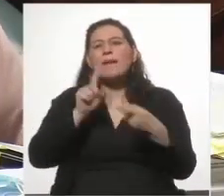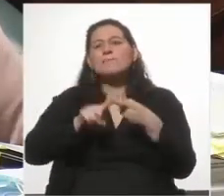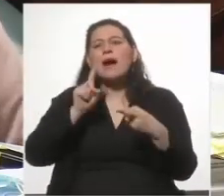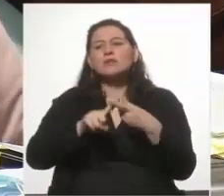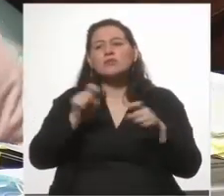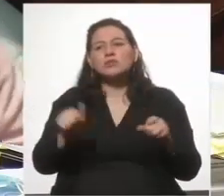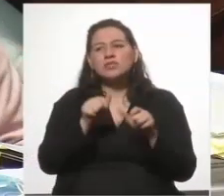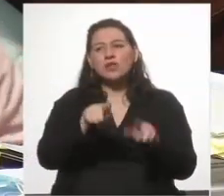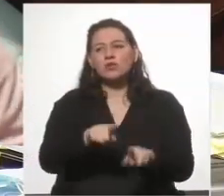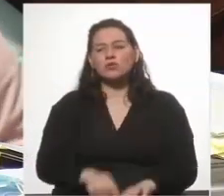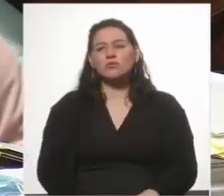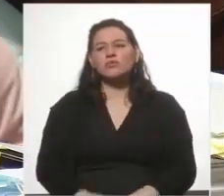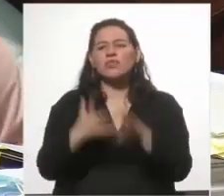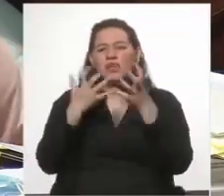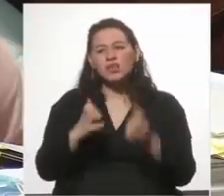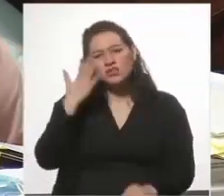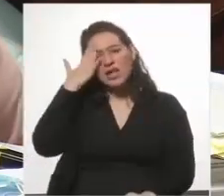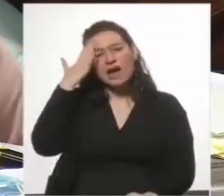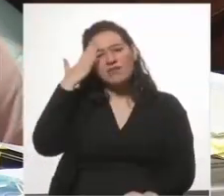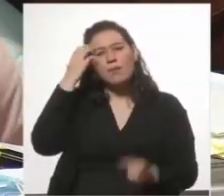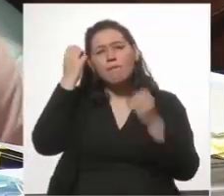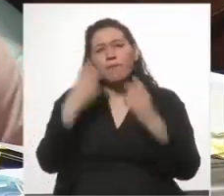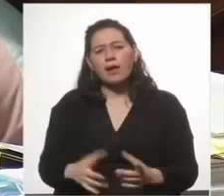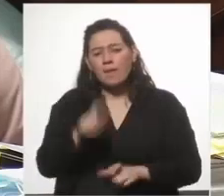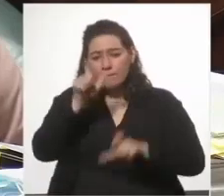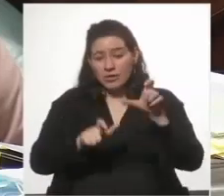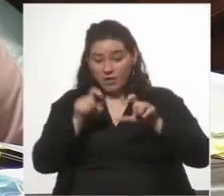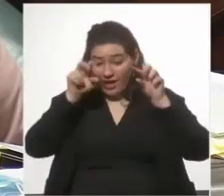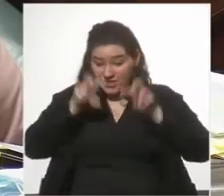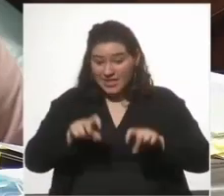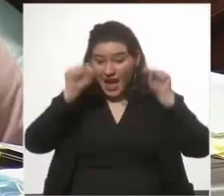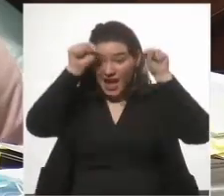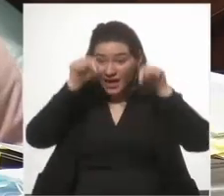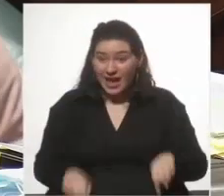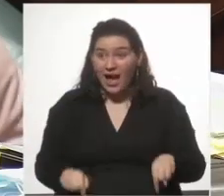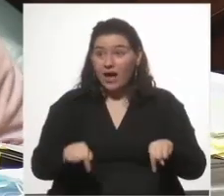que se hicieron. Quiero saber por qué gente que está sentada acá acusó a Erro.